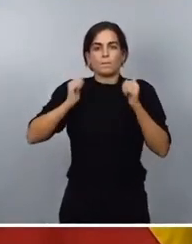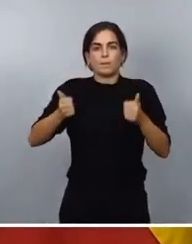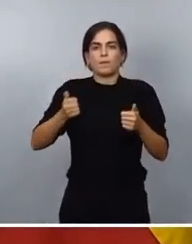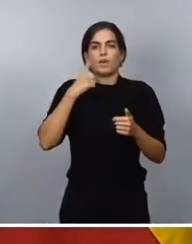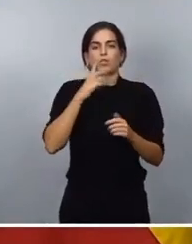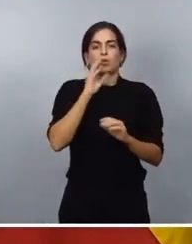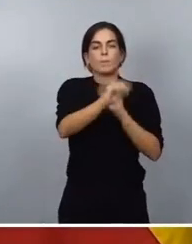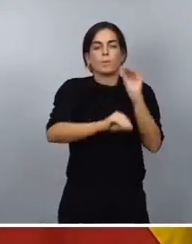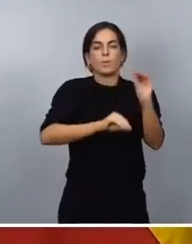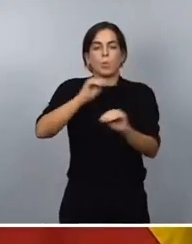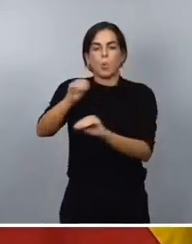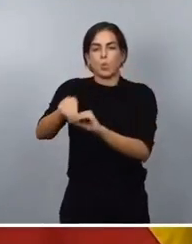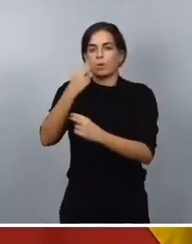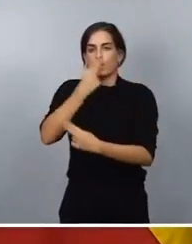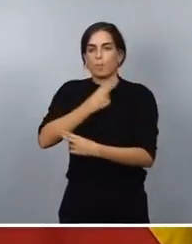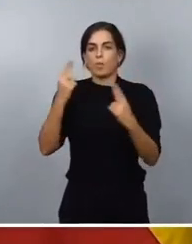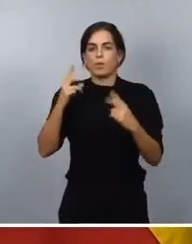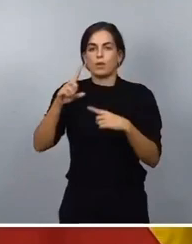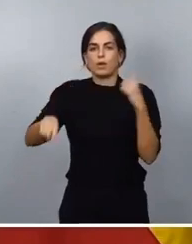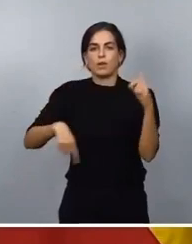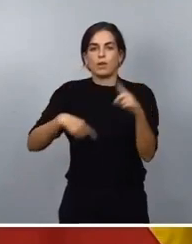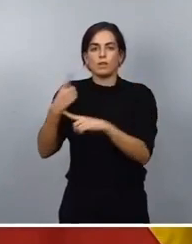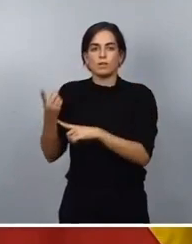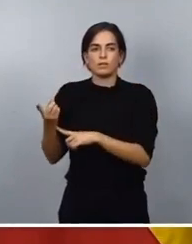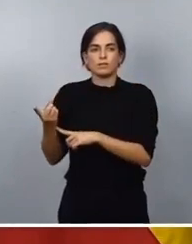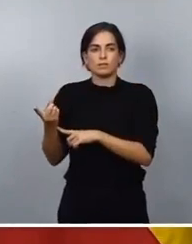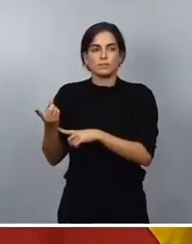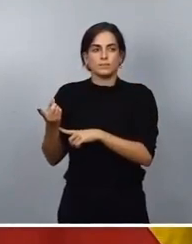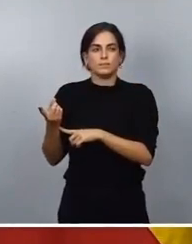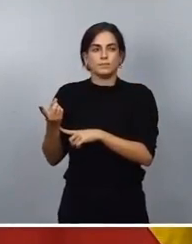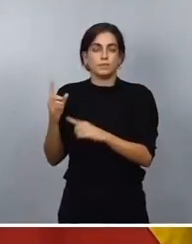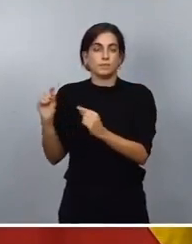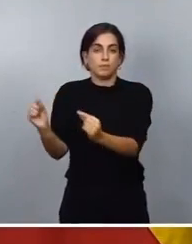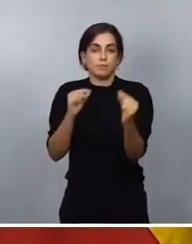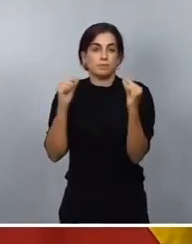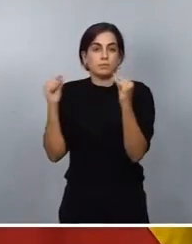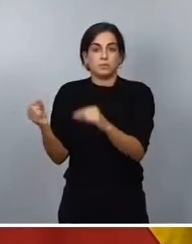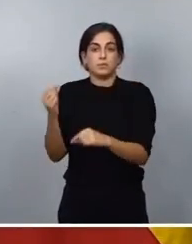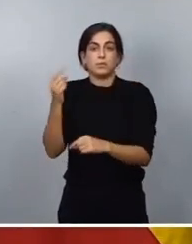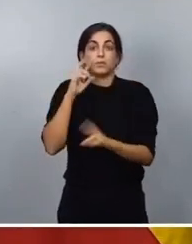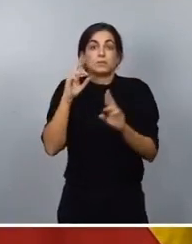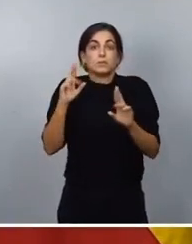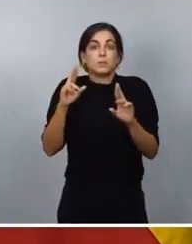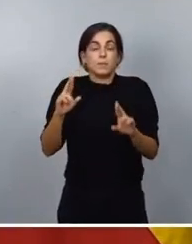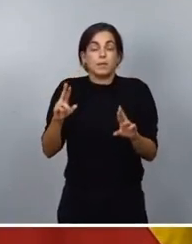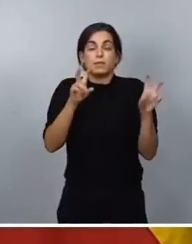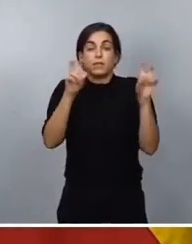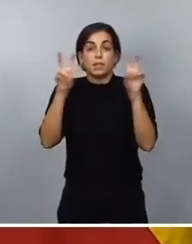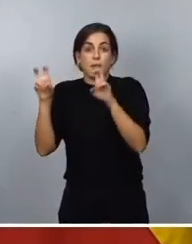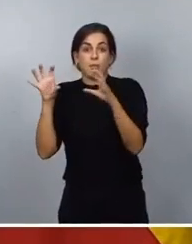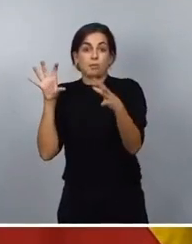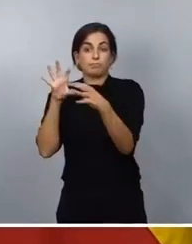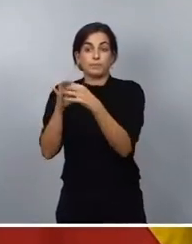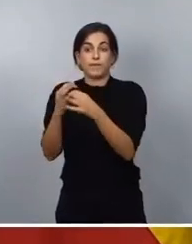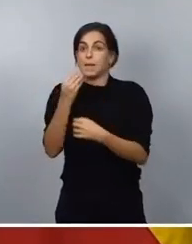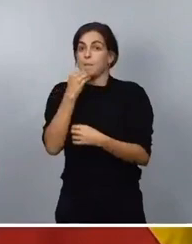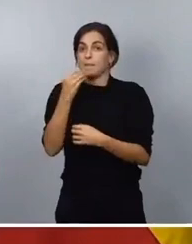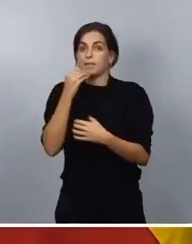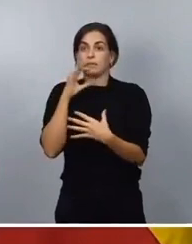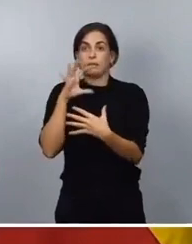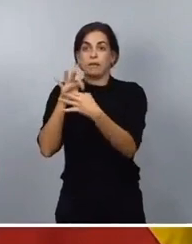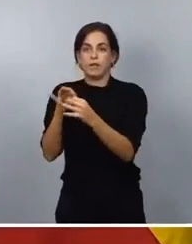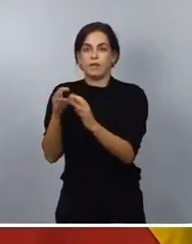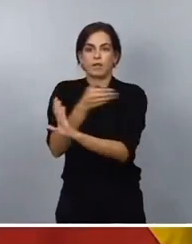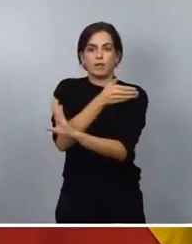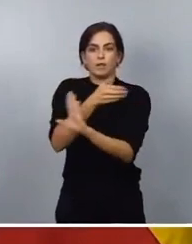discusión con las comunidades autónomas y que espero que, sin duda, como todos los temas relativos a la alimentación, genere ese debate social